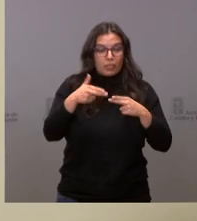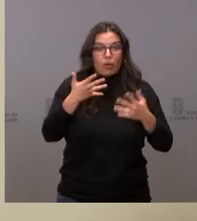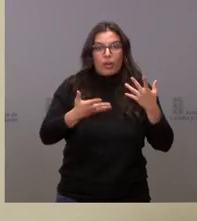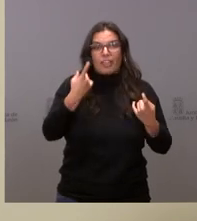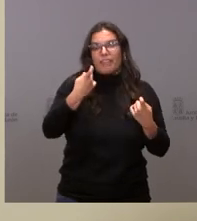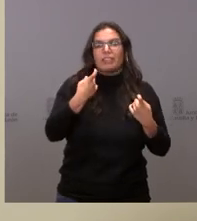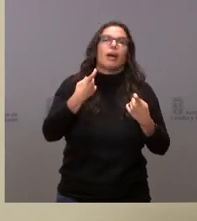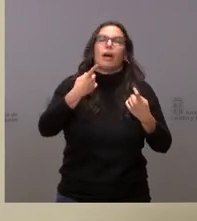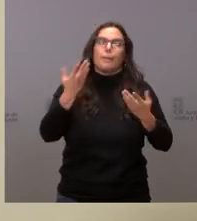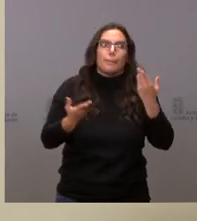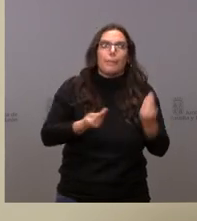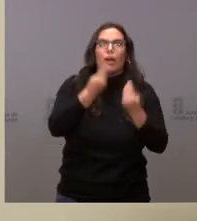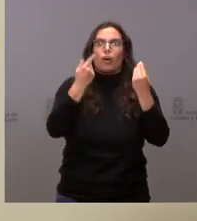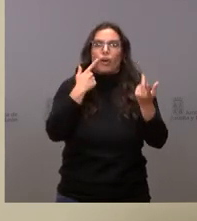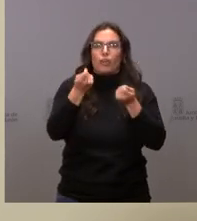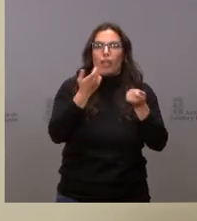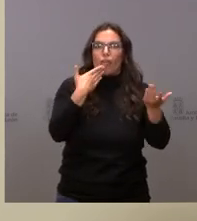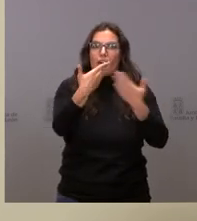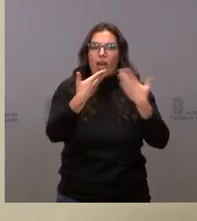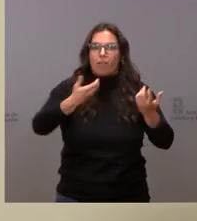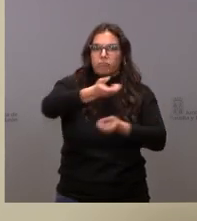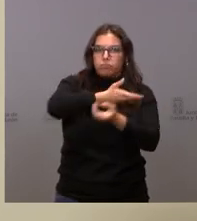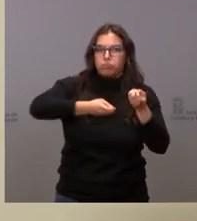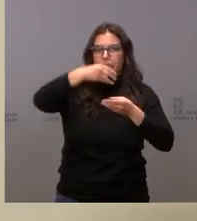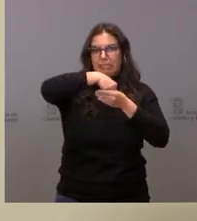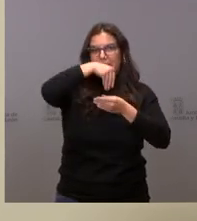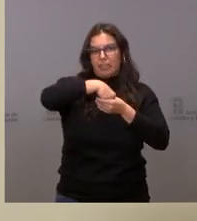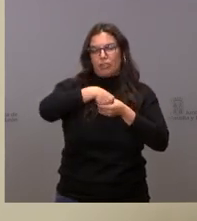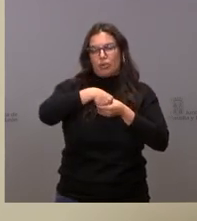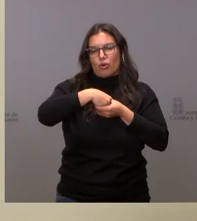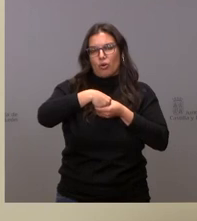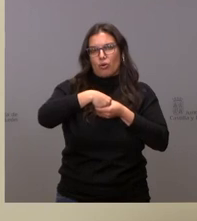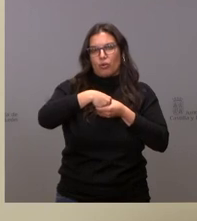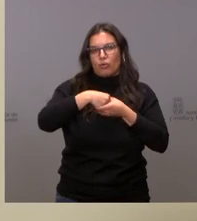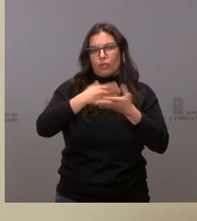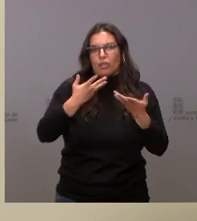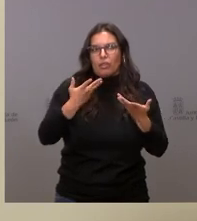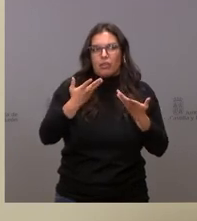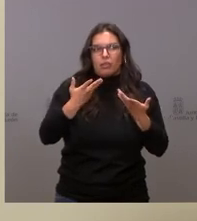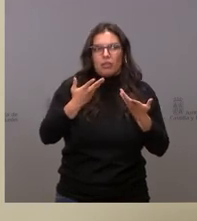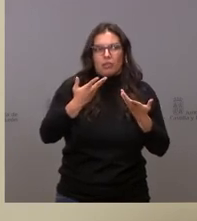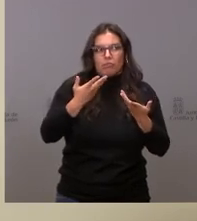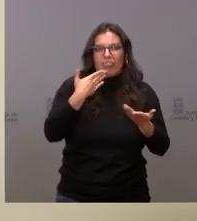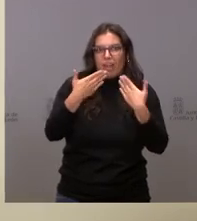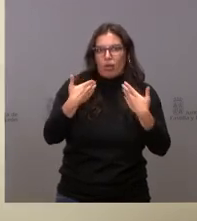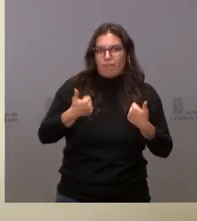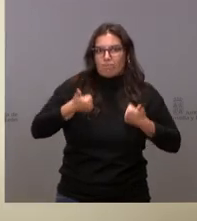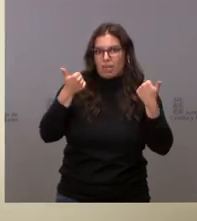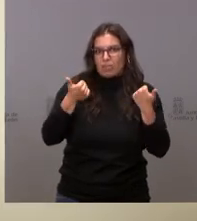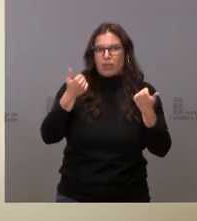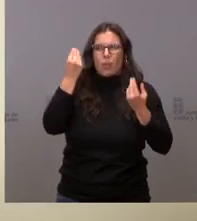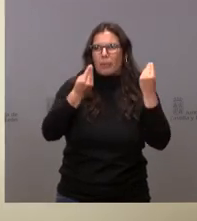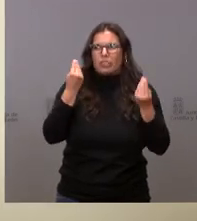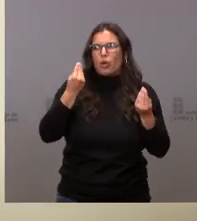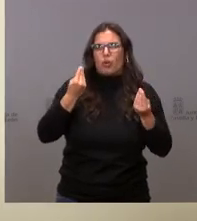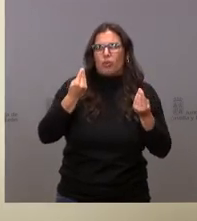que es necesario mejorar nuestra coordinación interna y nuestra capacidad de diálogo pero creo que el asunto no va